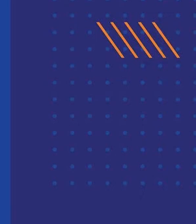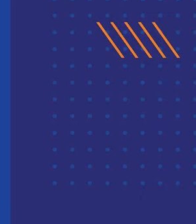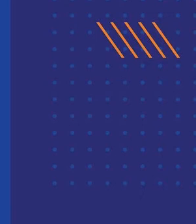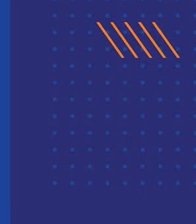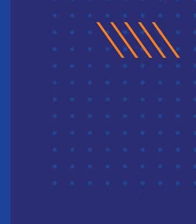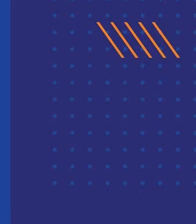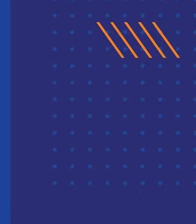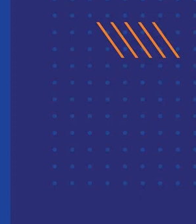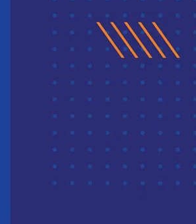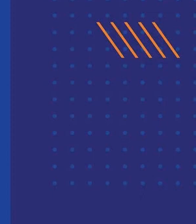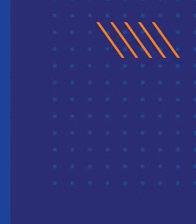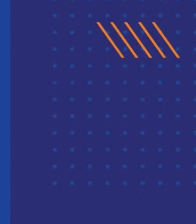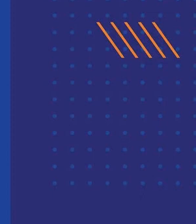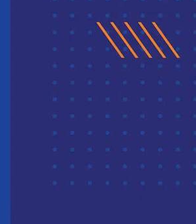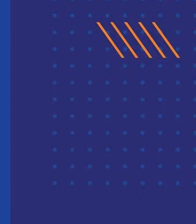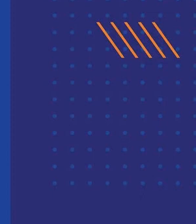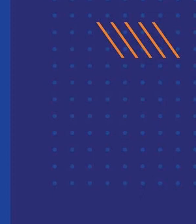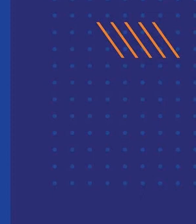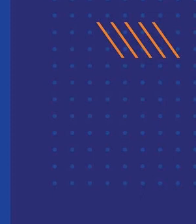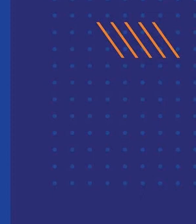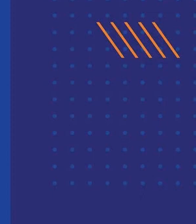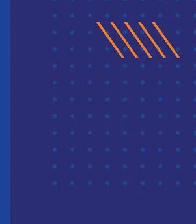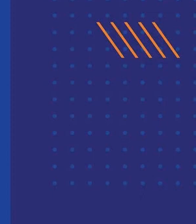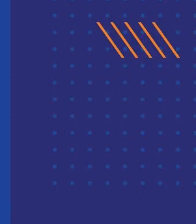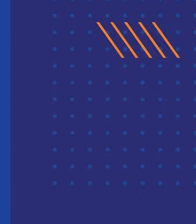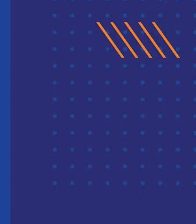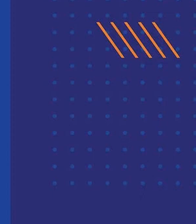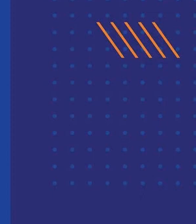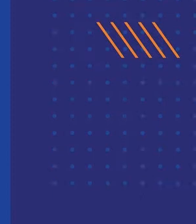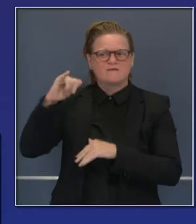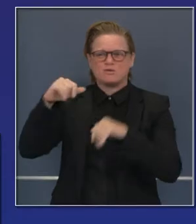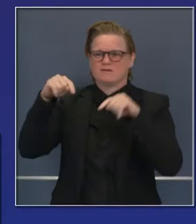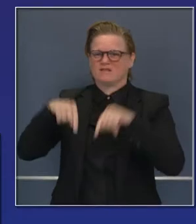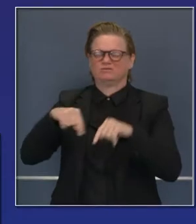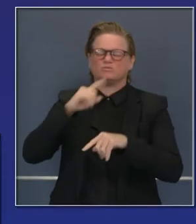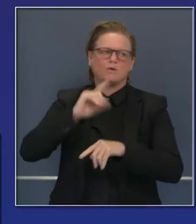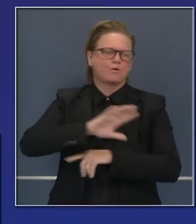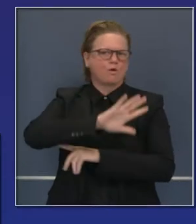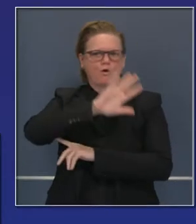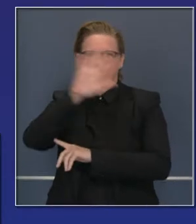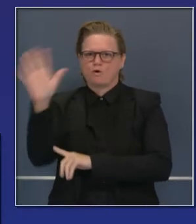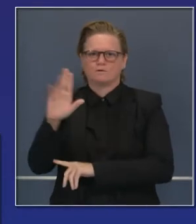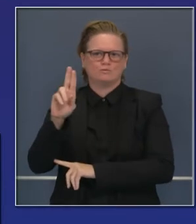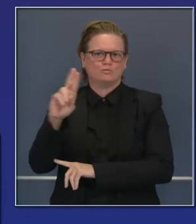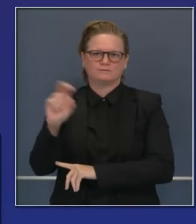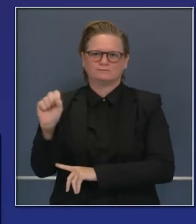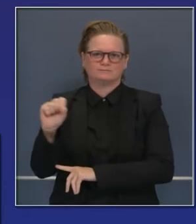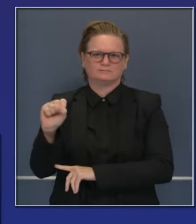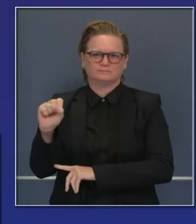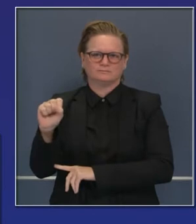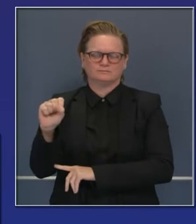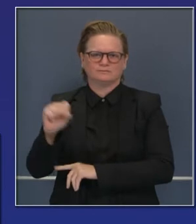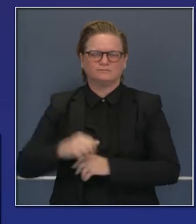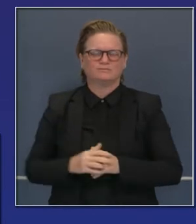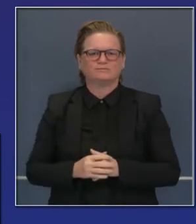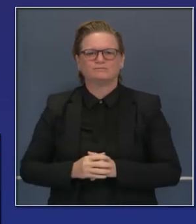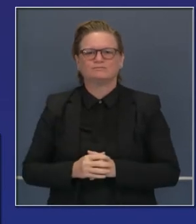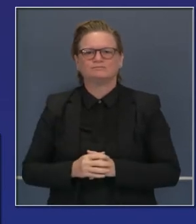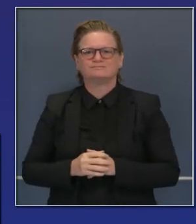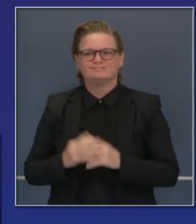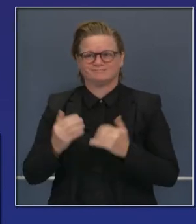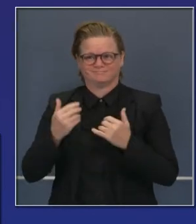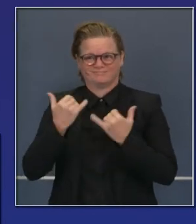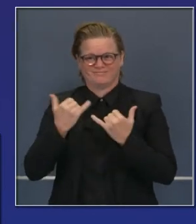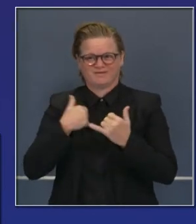experimentando estos índices altos, no solo en el estado de California, sino también a lo ancho de los Estados